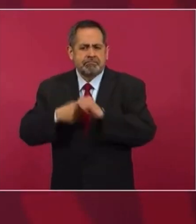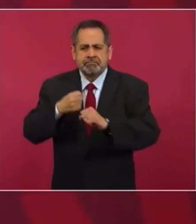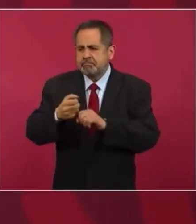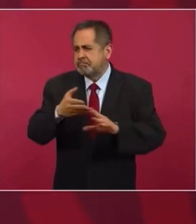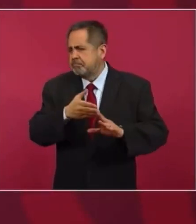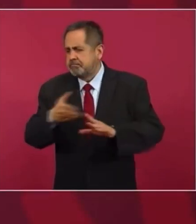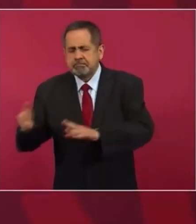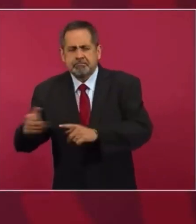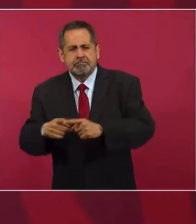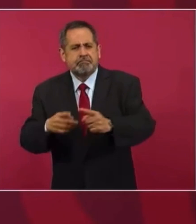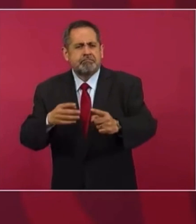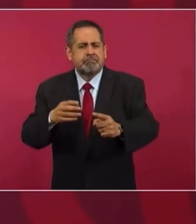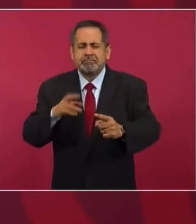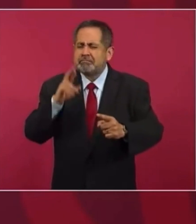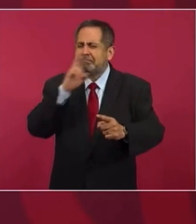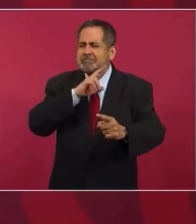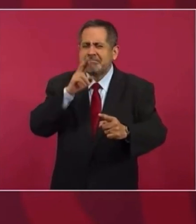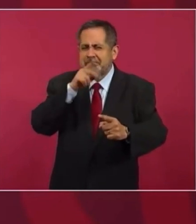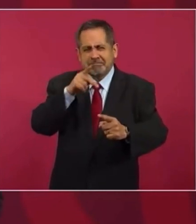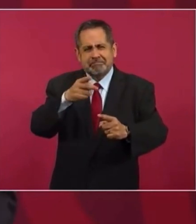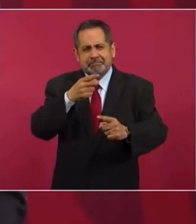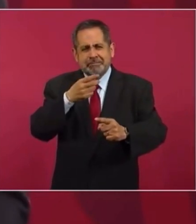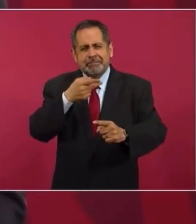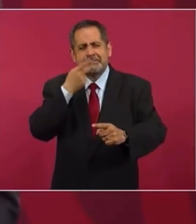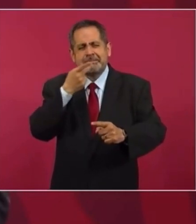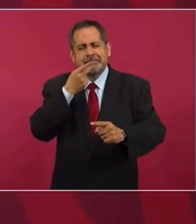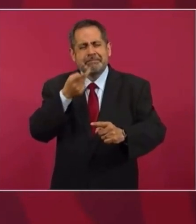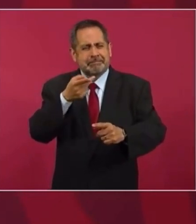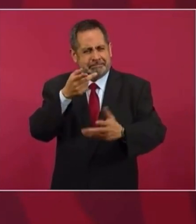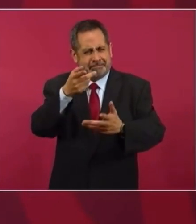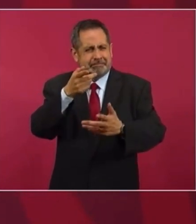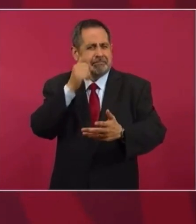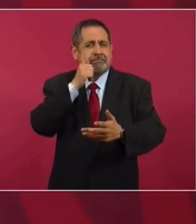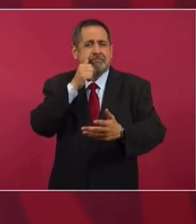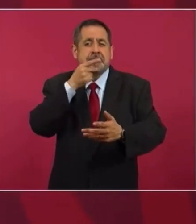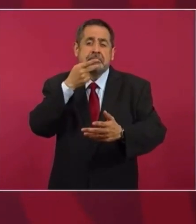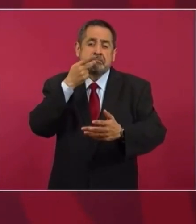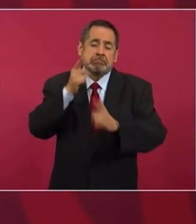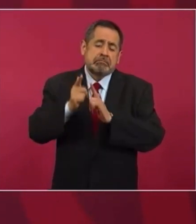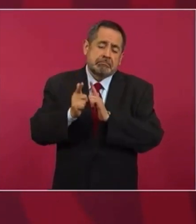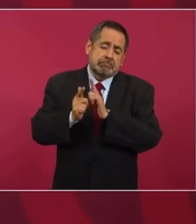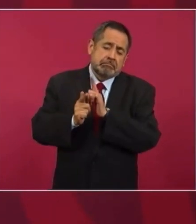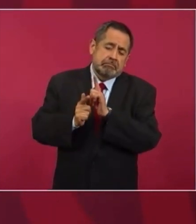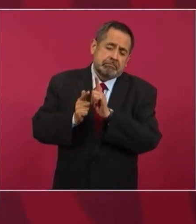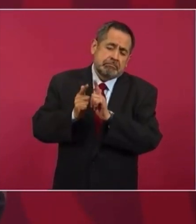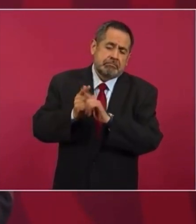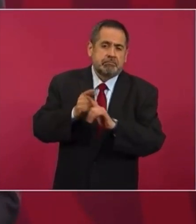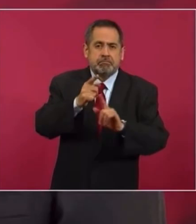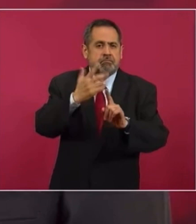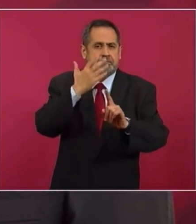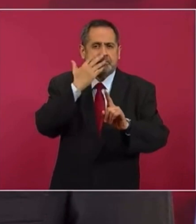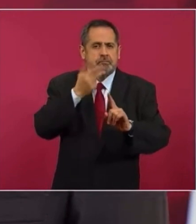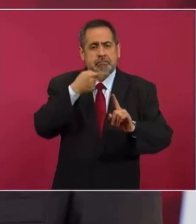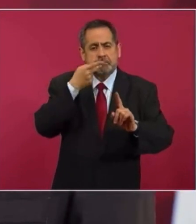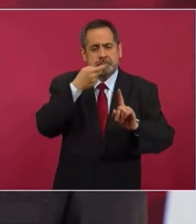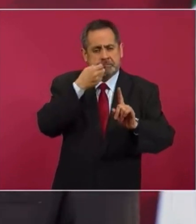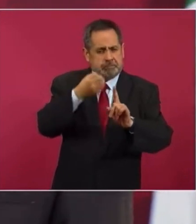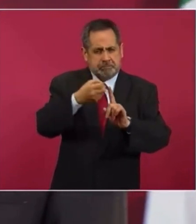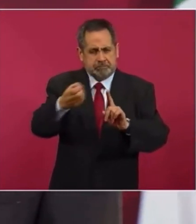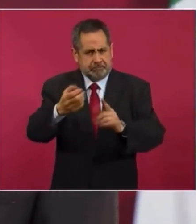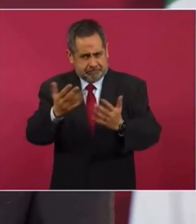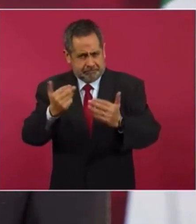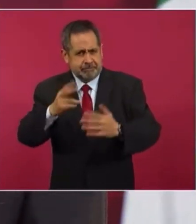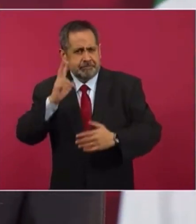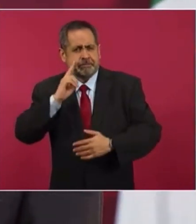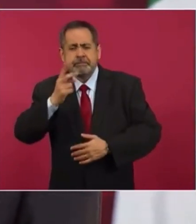segundos, usted que habla despacio y no habla de corrido, y dígalo